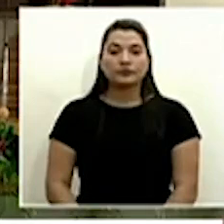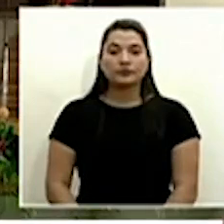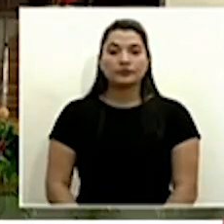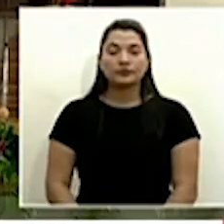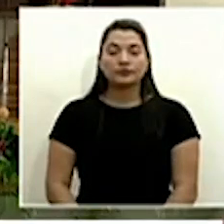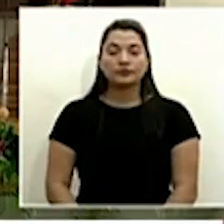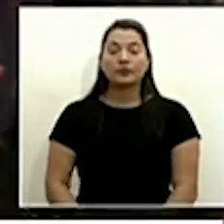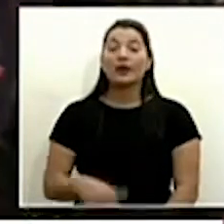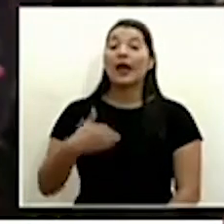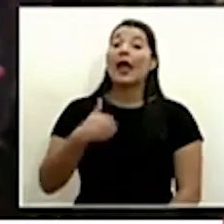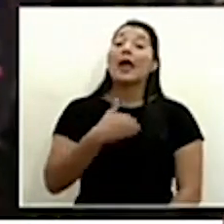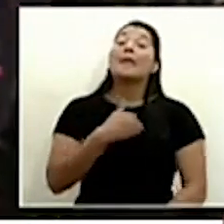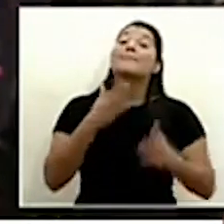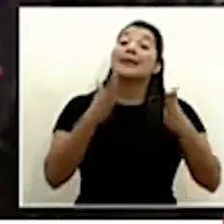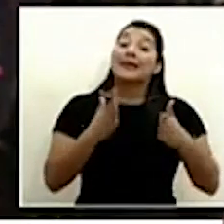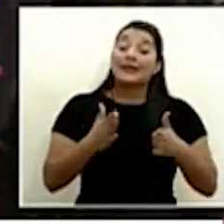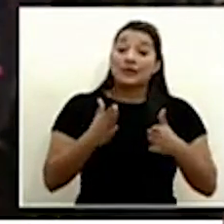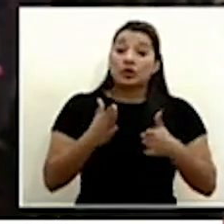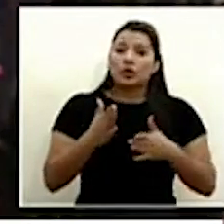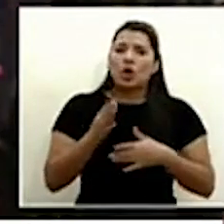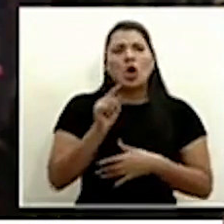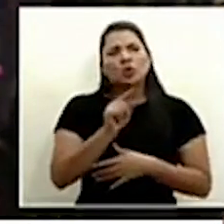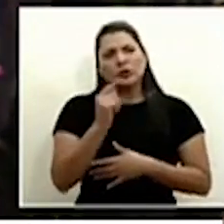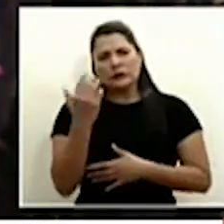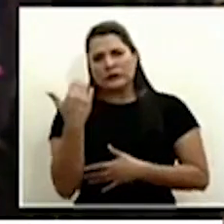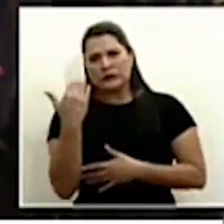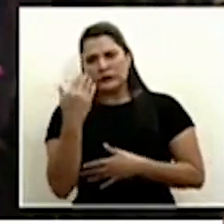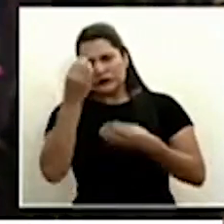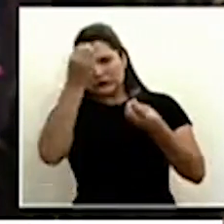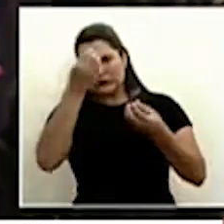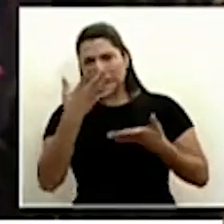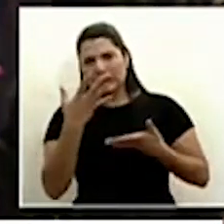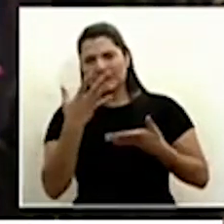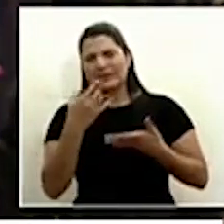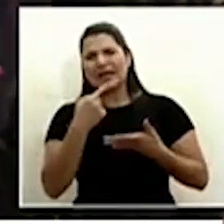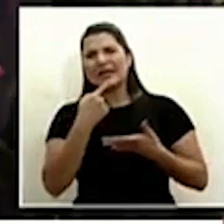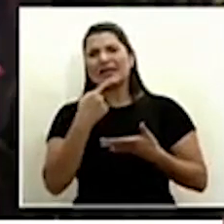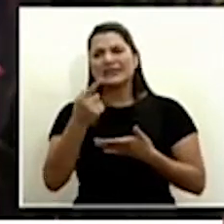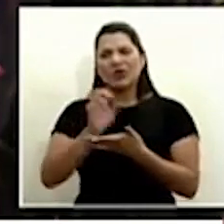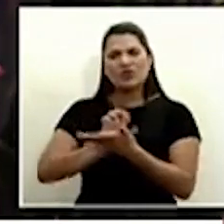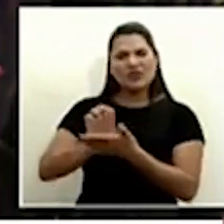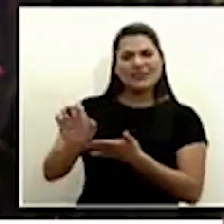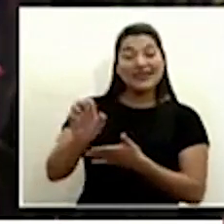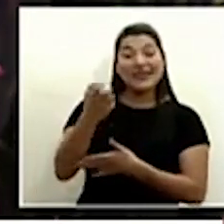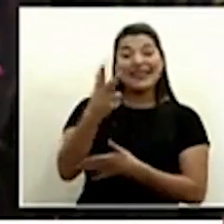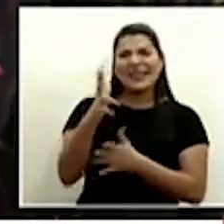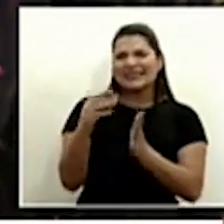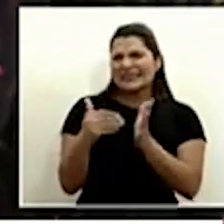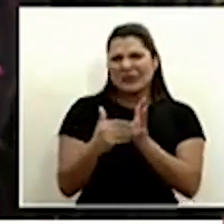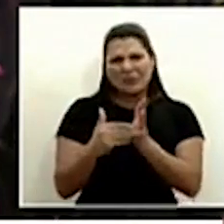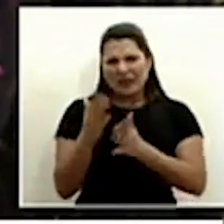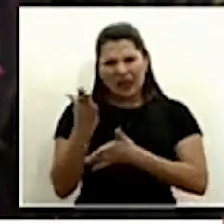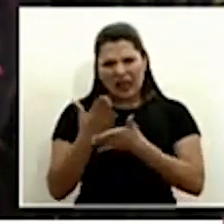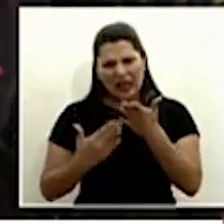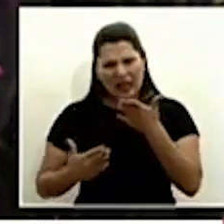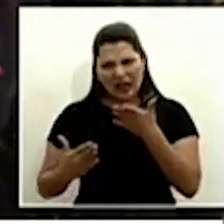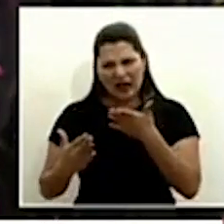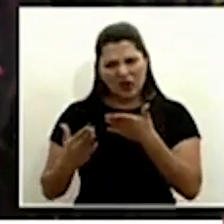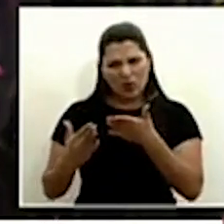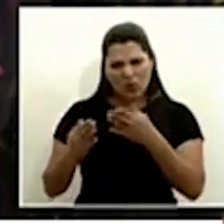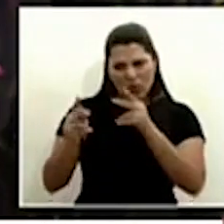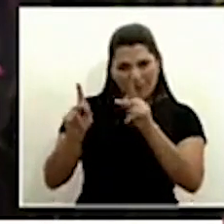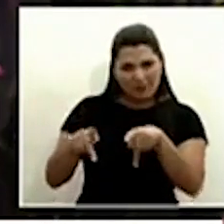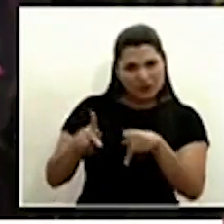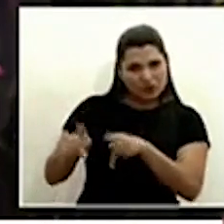Señor Ministro usted acaba de informar de que han sido rechazados prácticamente 13 mil y resto de casos en